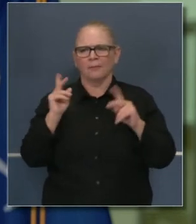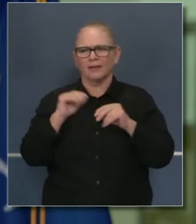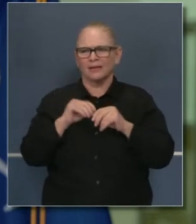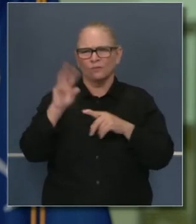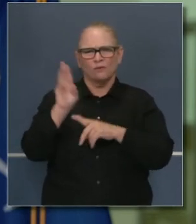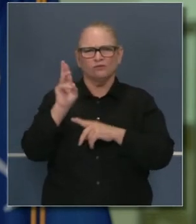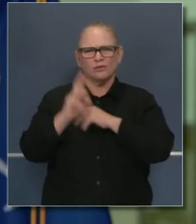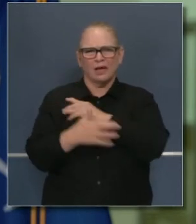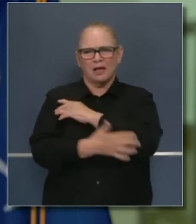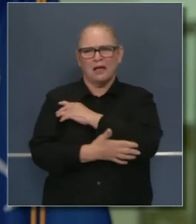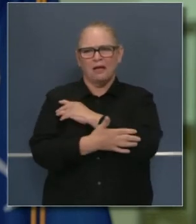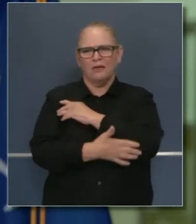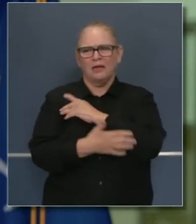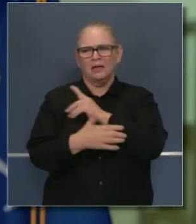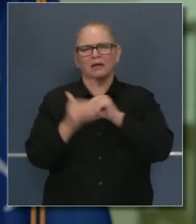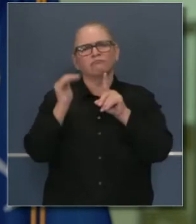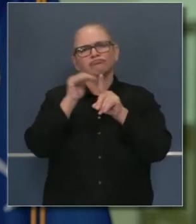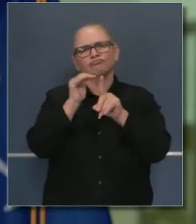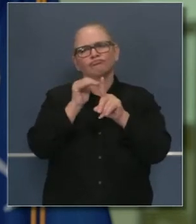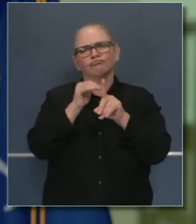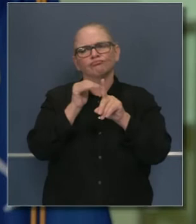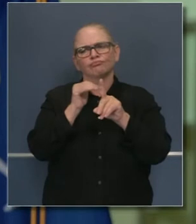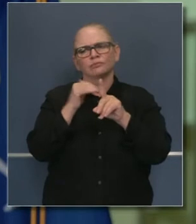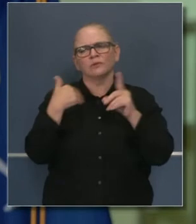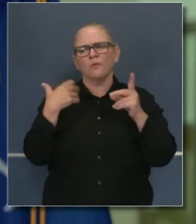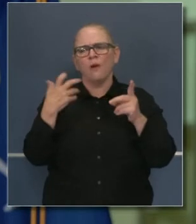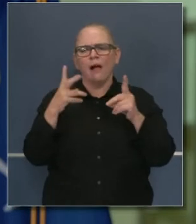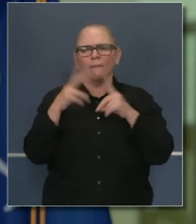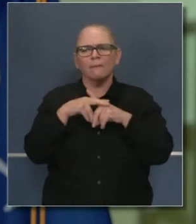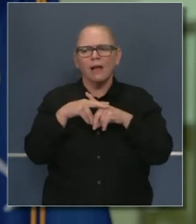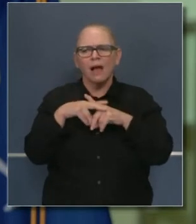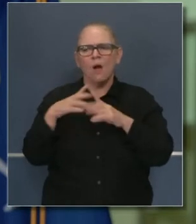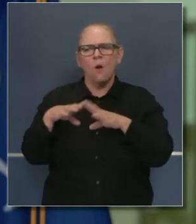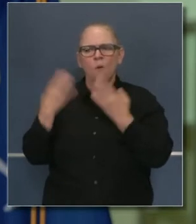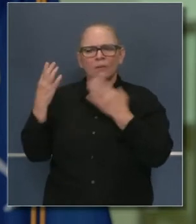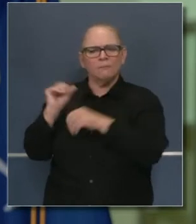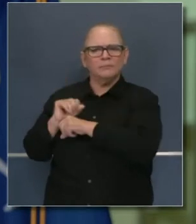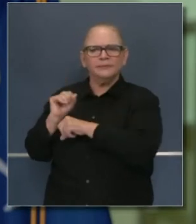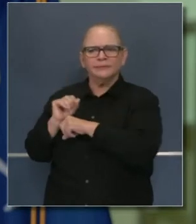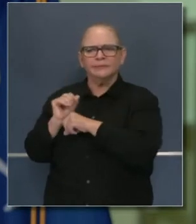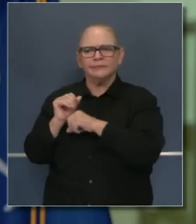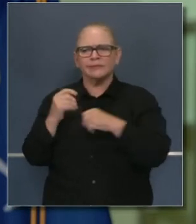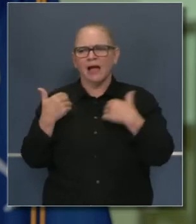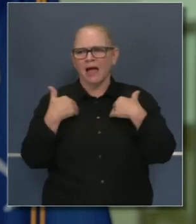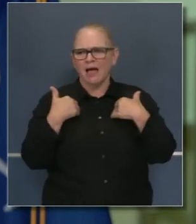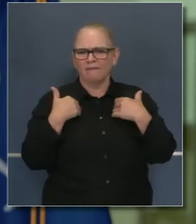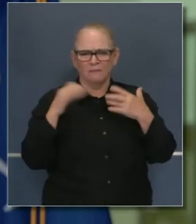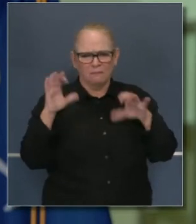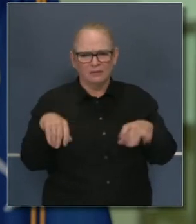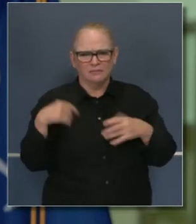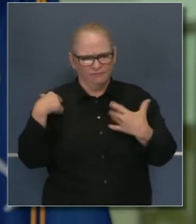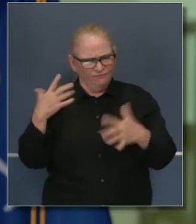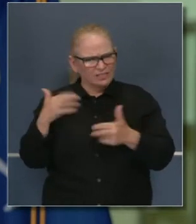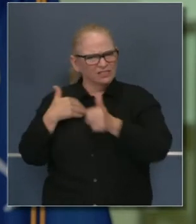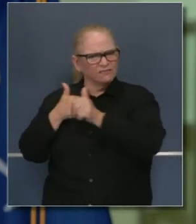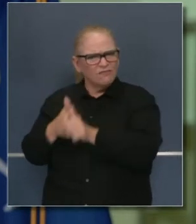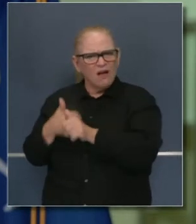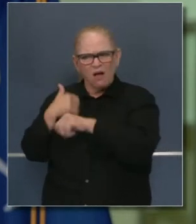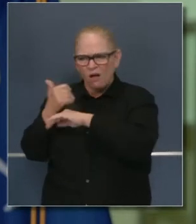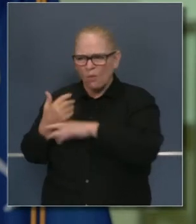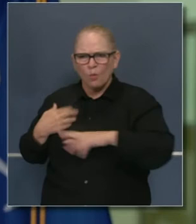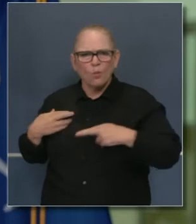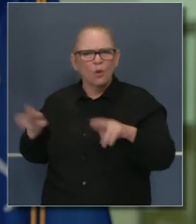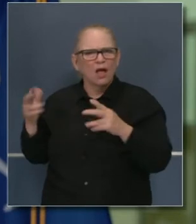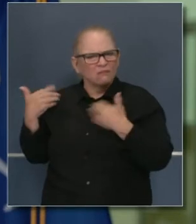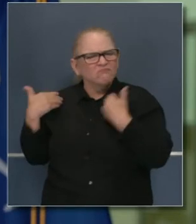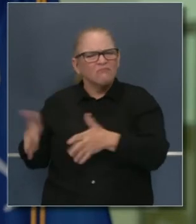quieren abrir más negocios a principio de diciembre, lo pueden hacer de una manera segura y quiere que levantar